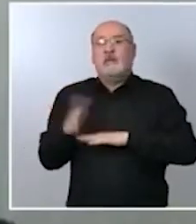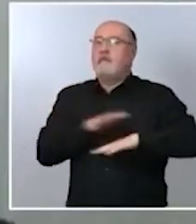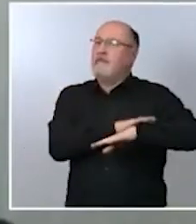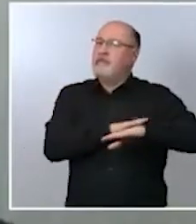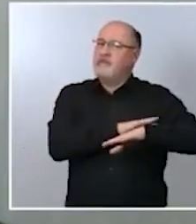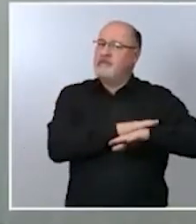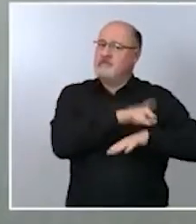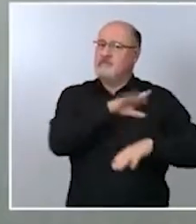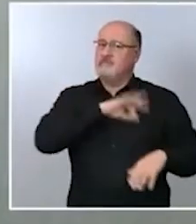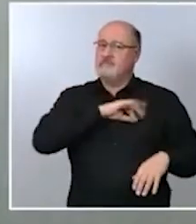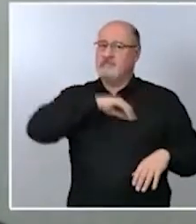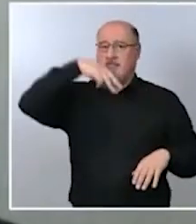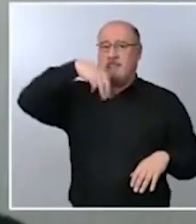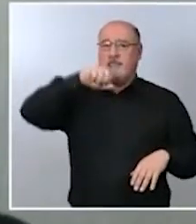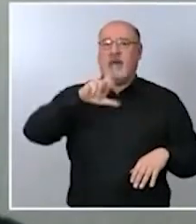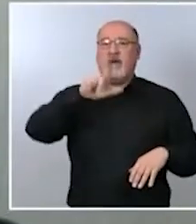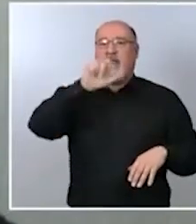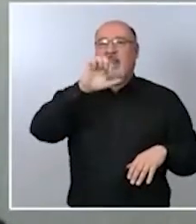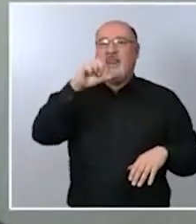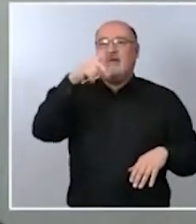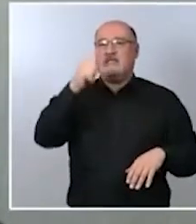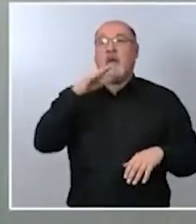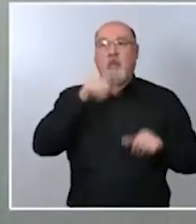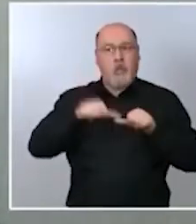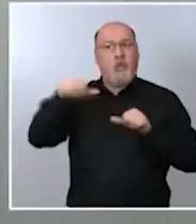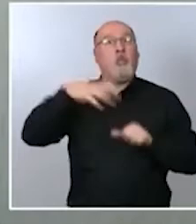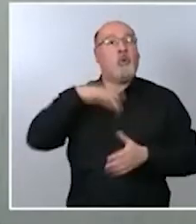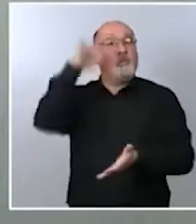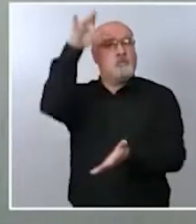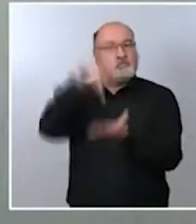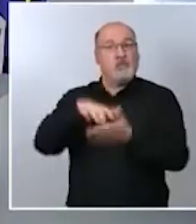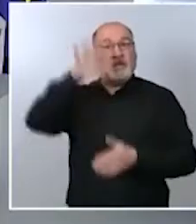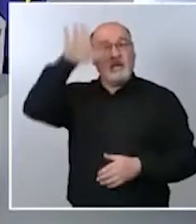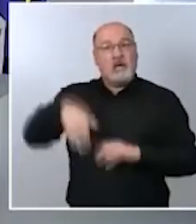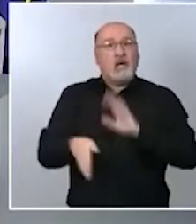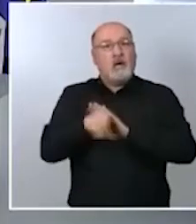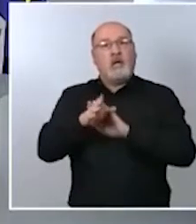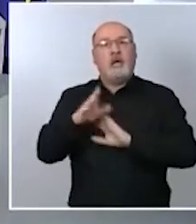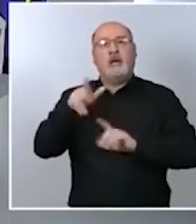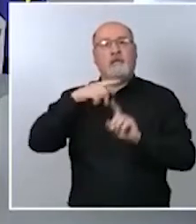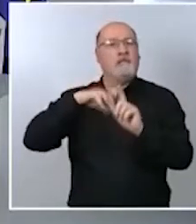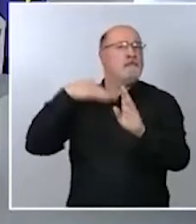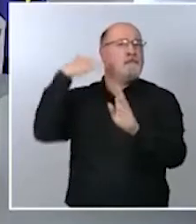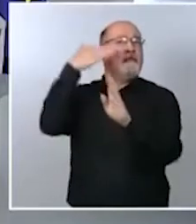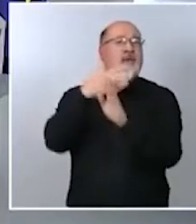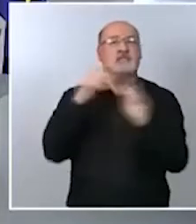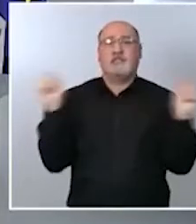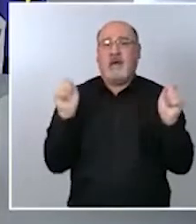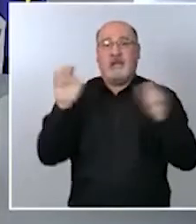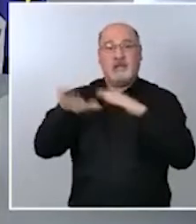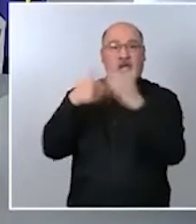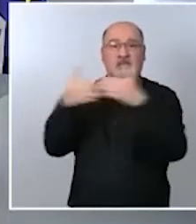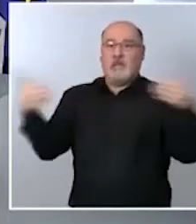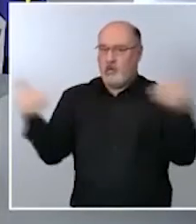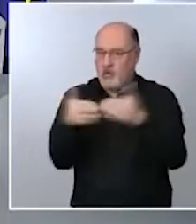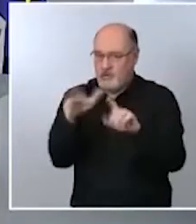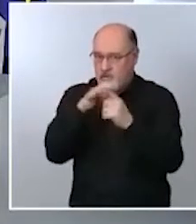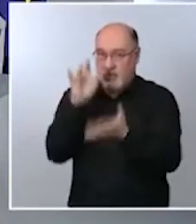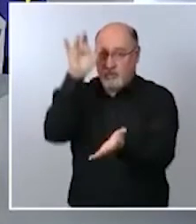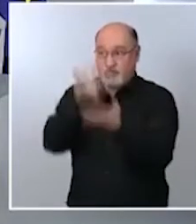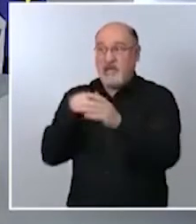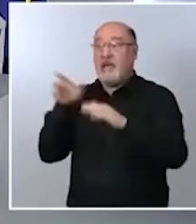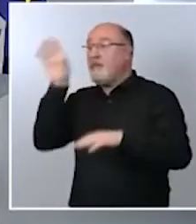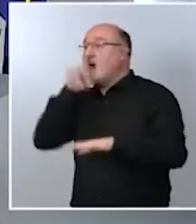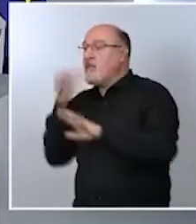que pueda pasar aquí en Cataluña que se ha decretado la máxima alerta hasta el jueves la segunda pregunta este